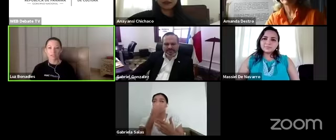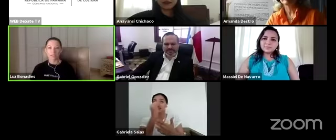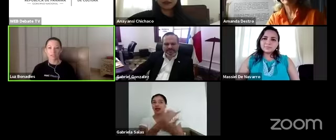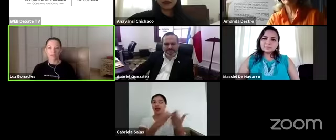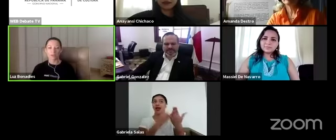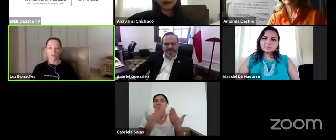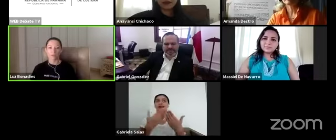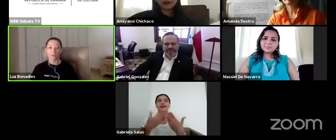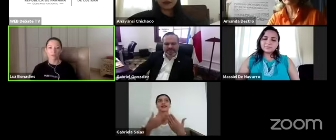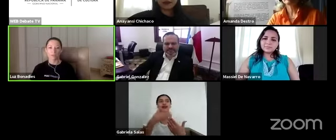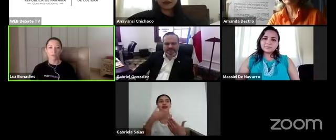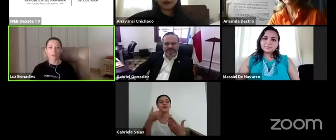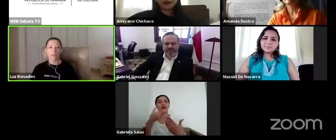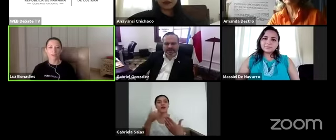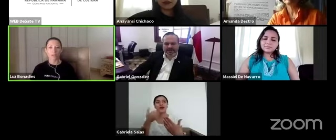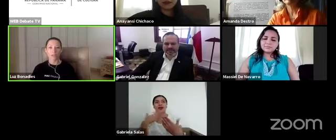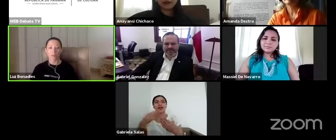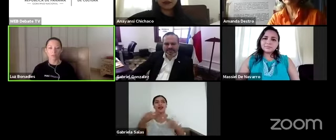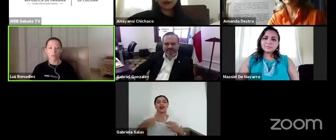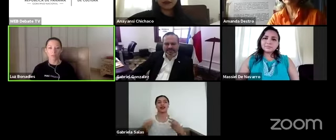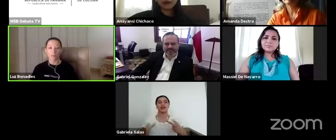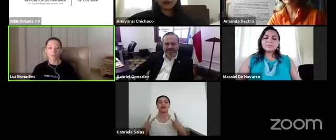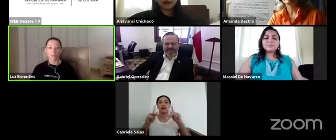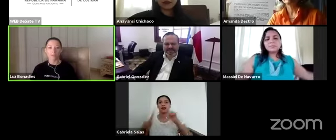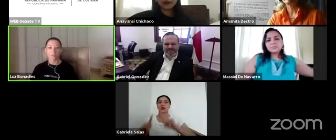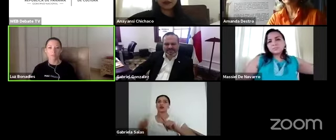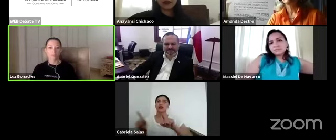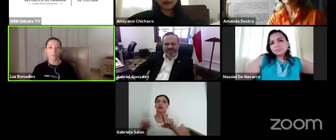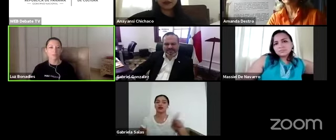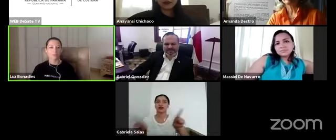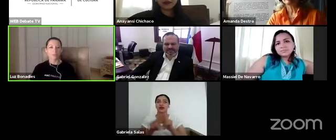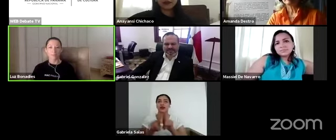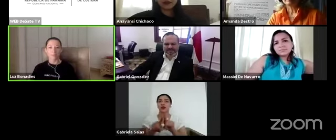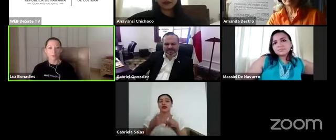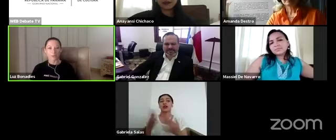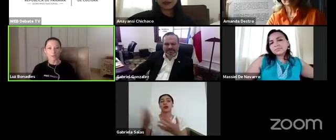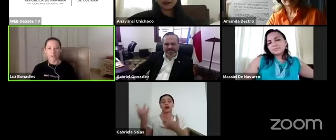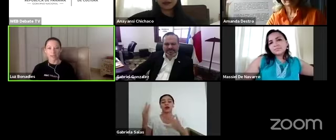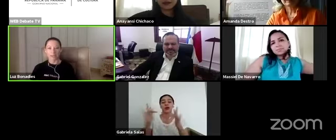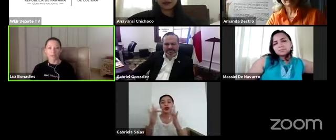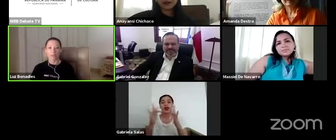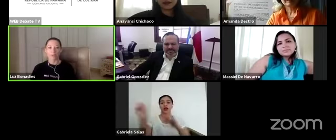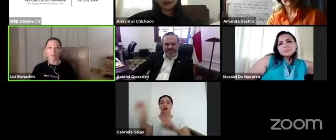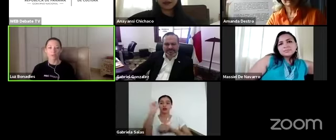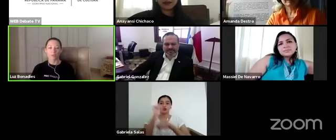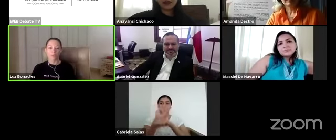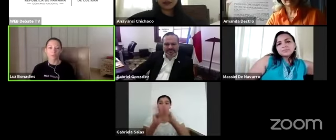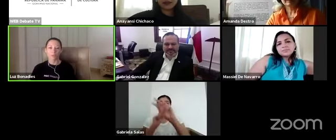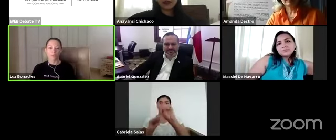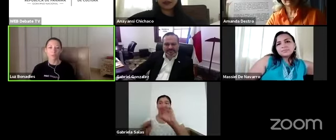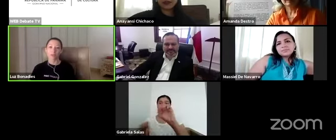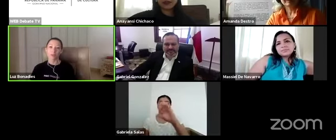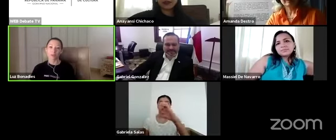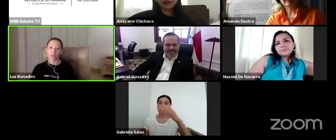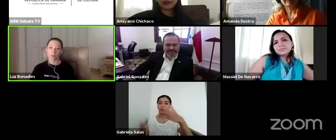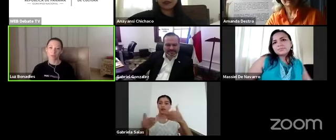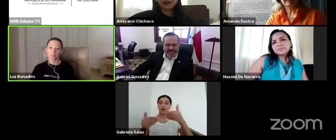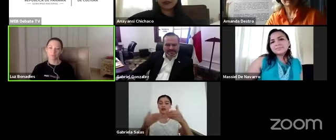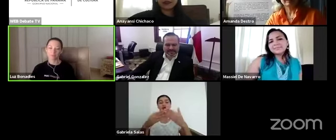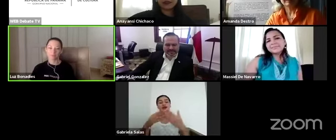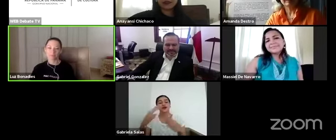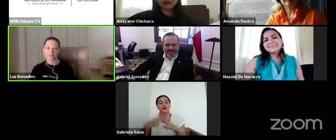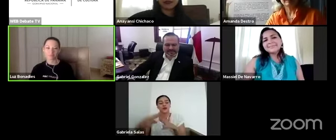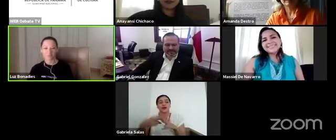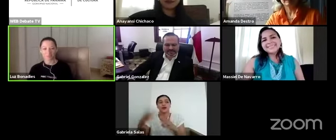así que los esperamos en las redes sociales como MAC Panamá y también pues pronto anunciando cuando podremos vernos de nuevo